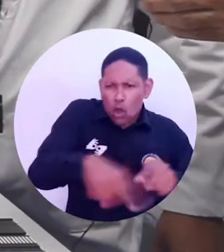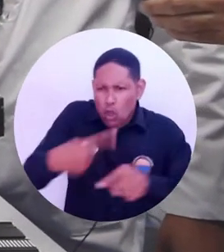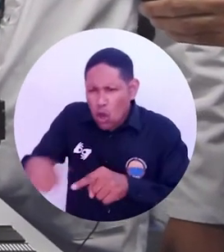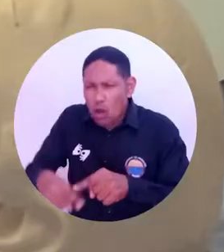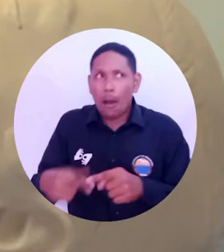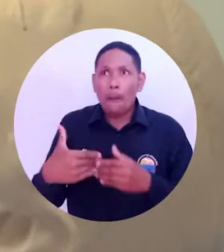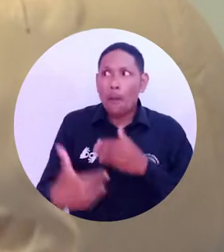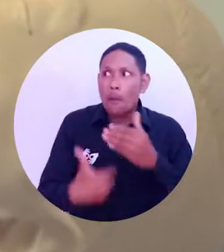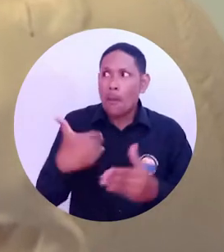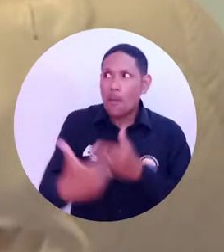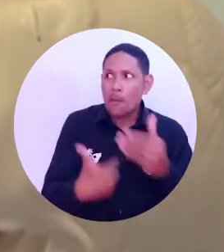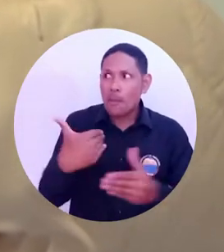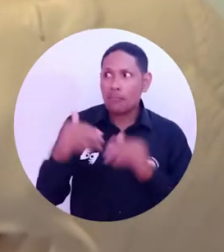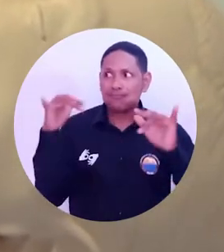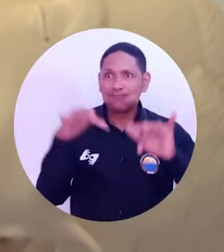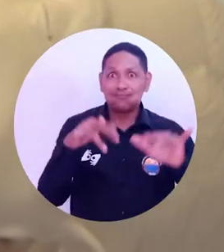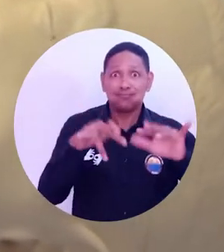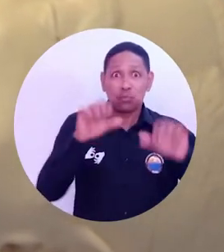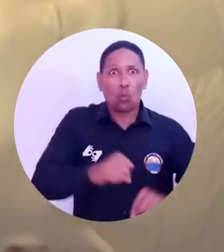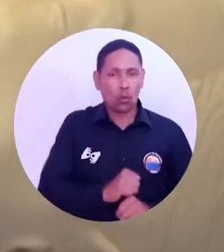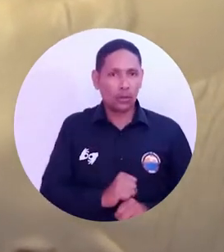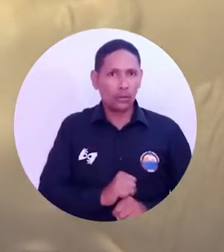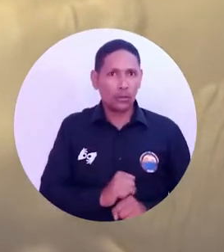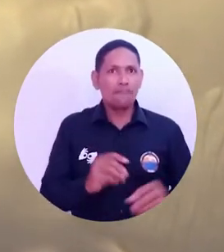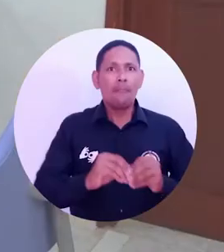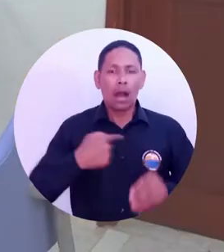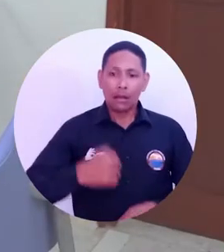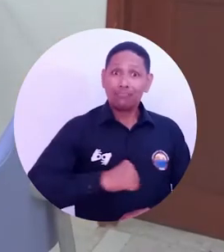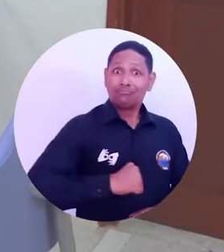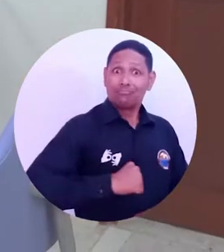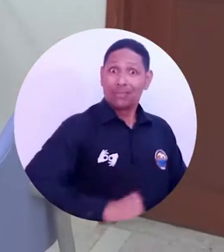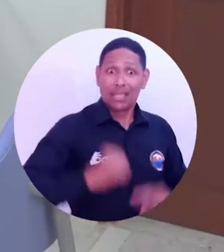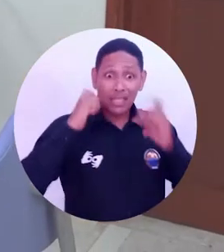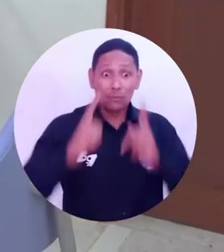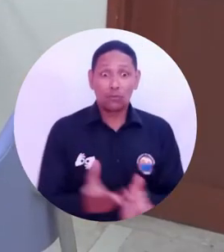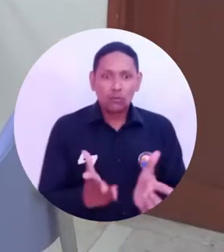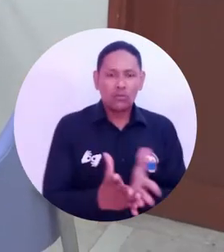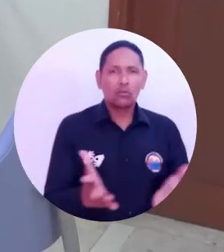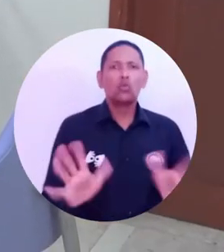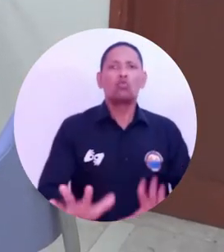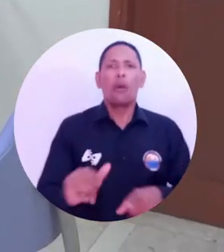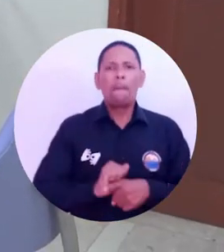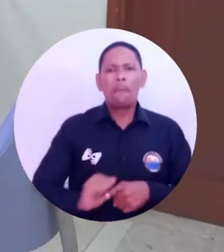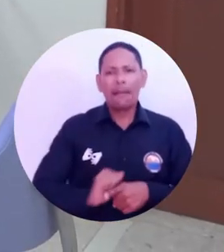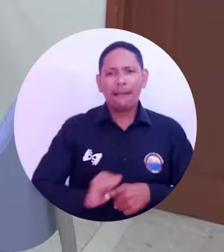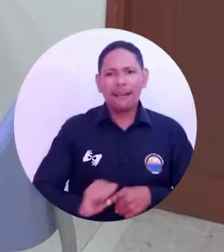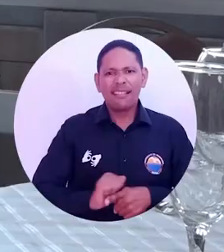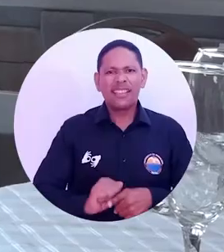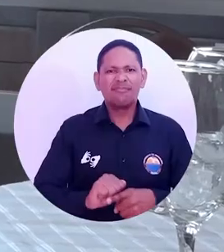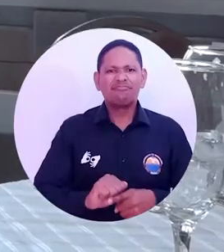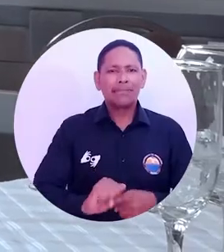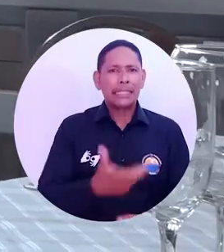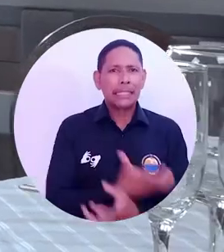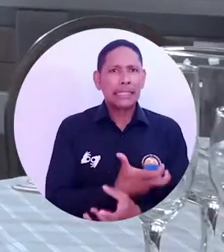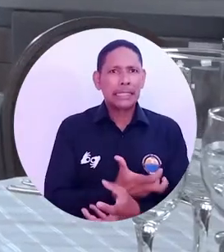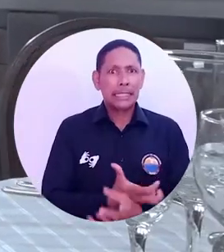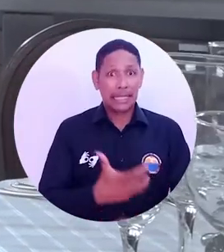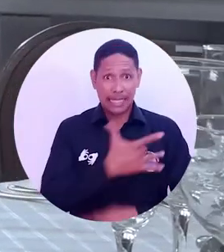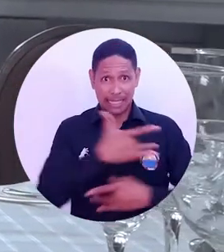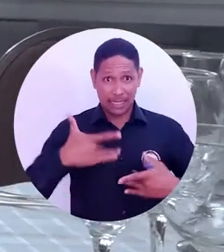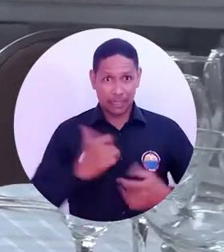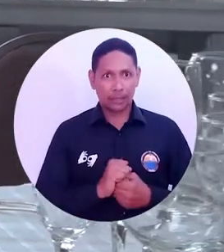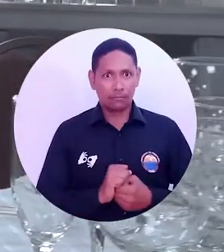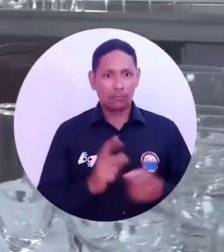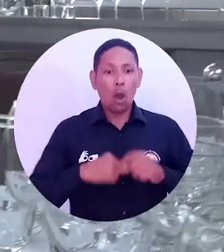ese retorno seguro. Hemos seguido garantizando el derecho a la educación para la parte de prácticas formativas de los estudiantes de ciencias de la salud. Iniciaremos